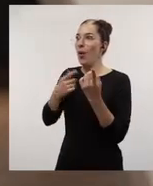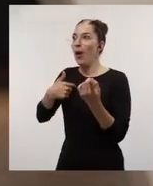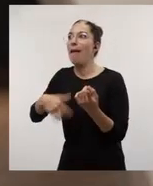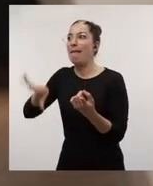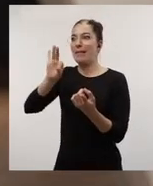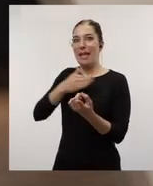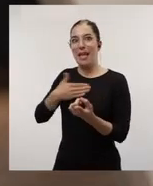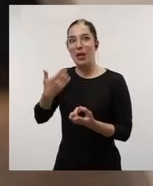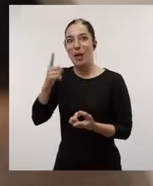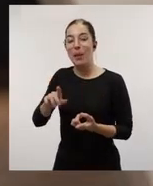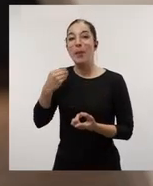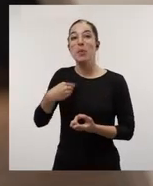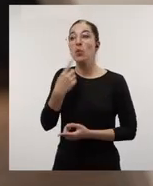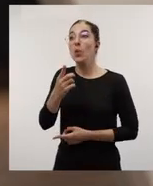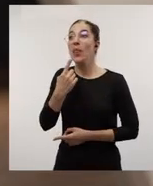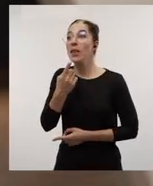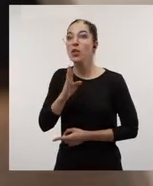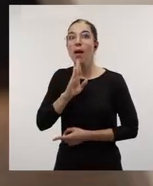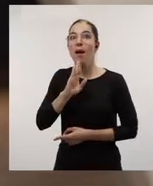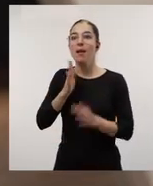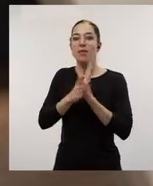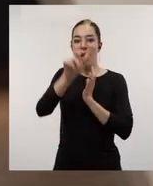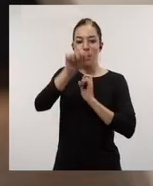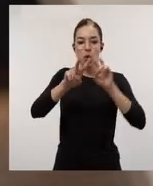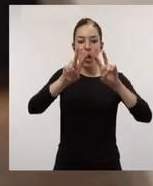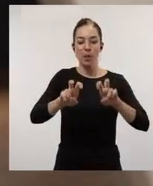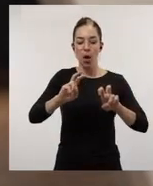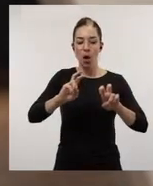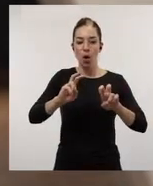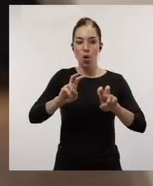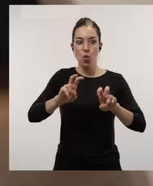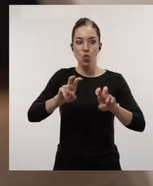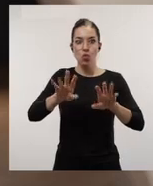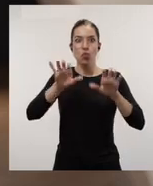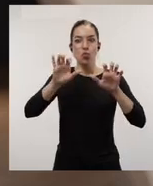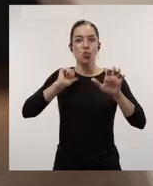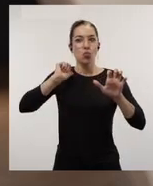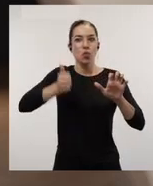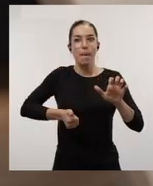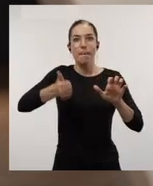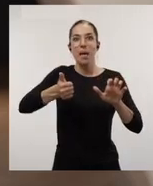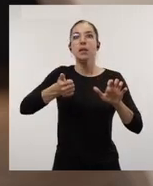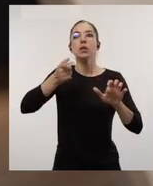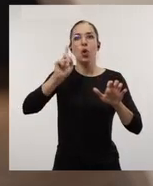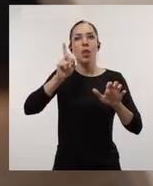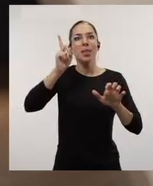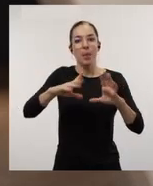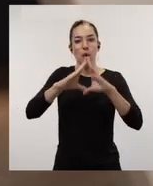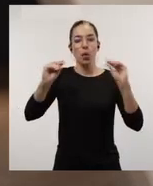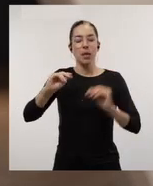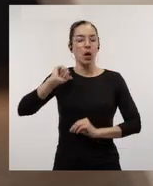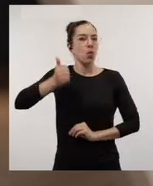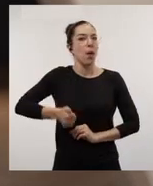opciones, porque es lo que tú decías, al final no solo se enriquece el investigador, sino que se enriquece evidentemente la universidad.